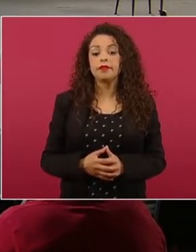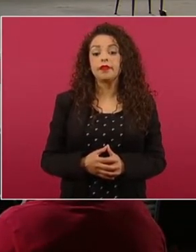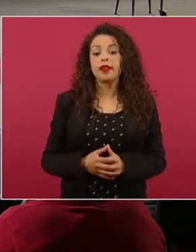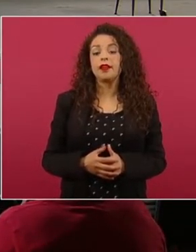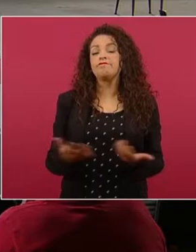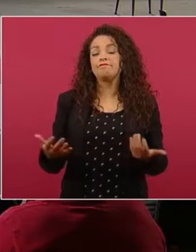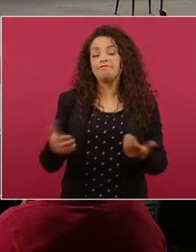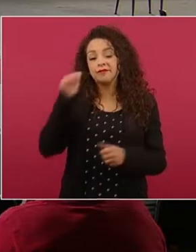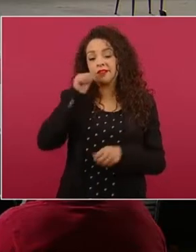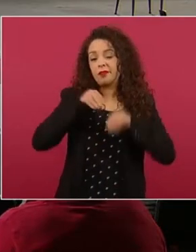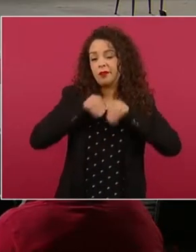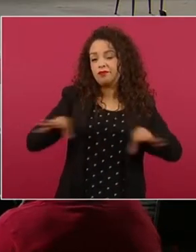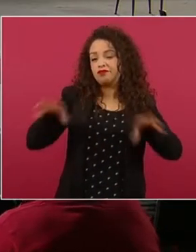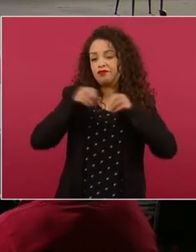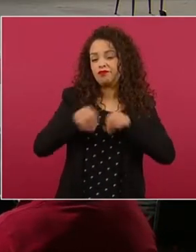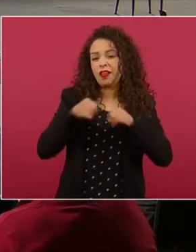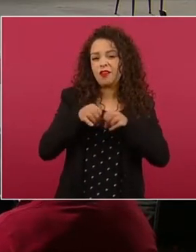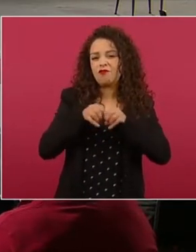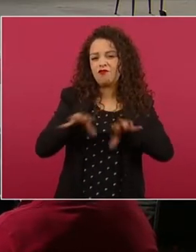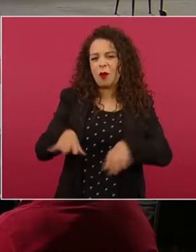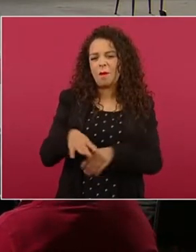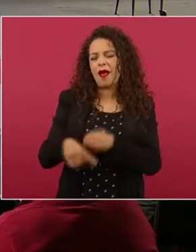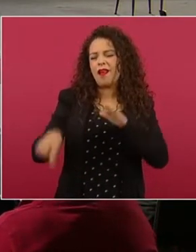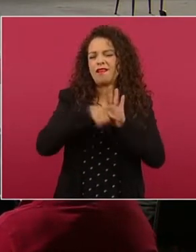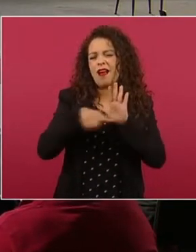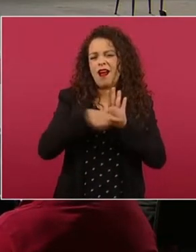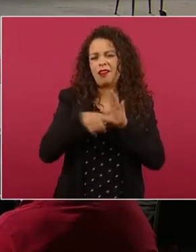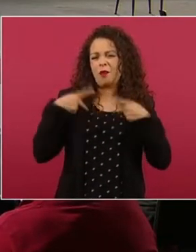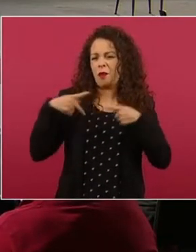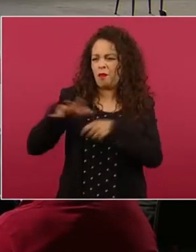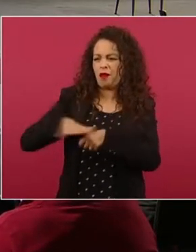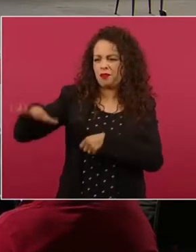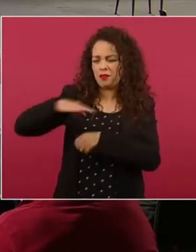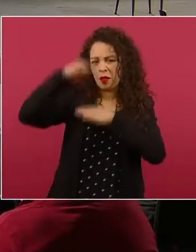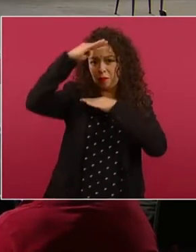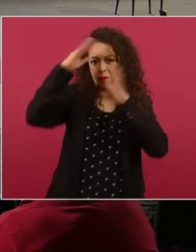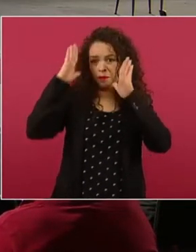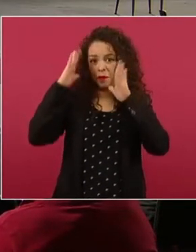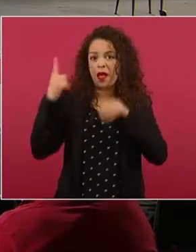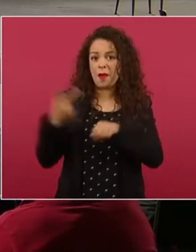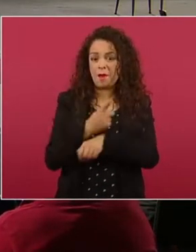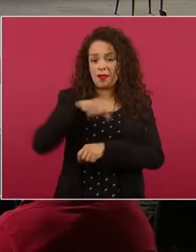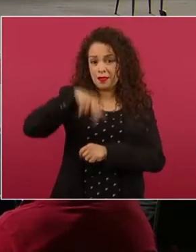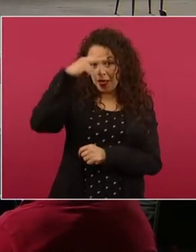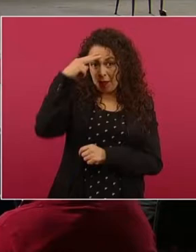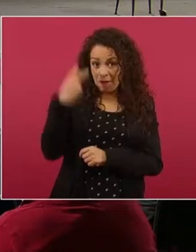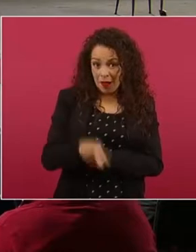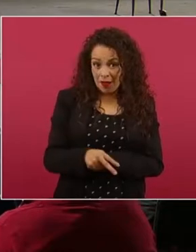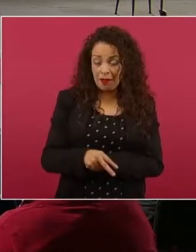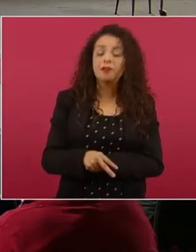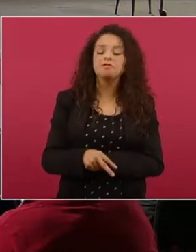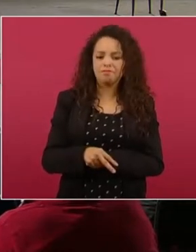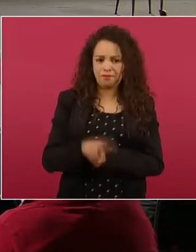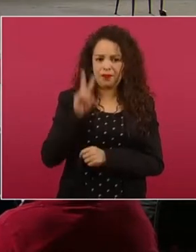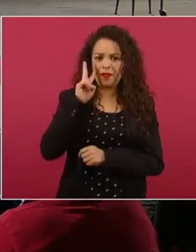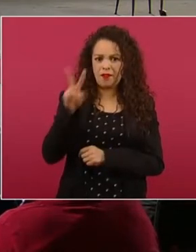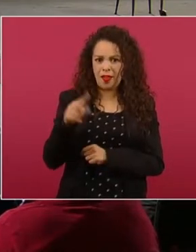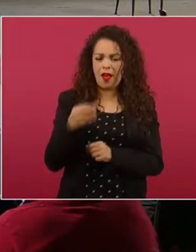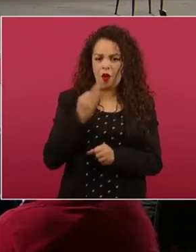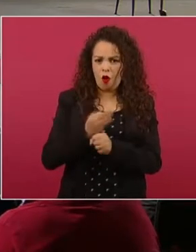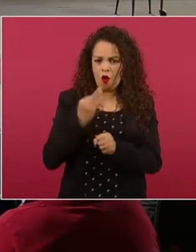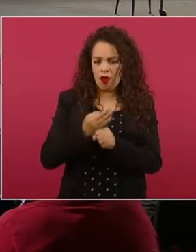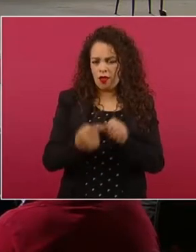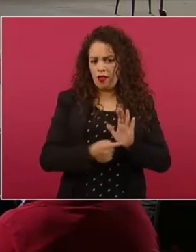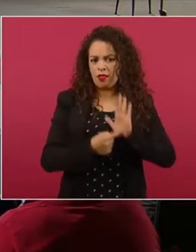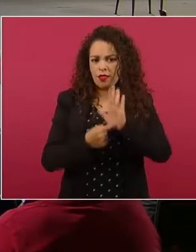pesimista y falseada de lo que ocurre en México, vamos a mostrarles que hay quienes sí ven lo que